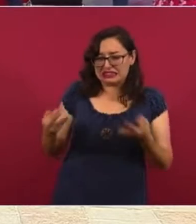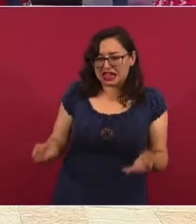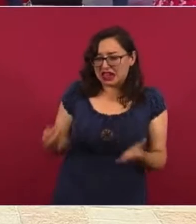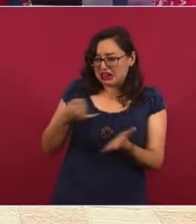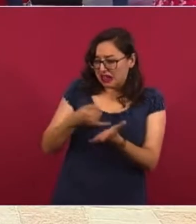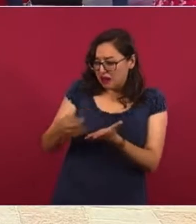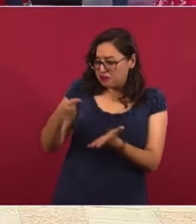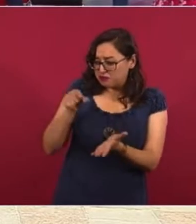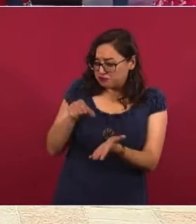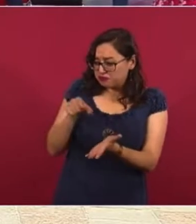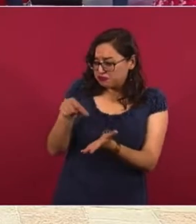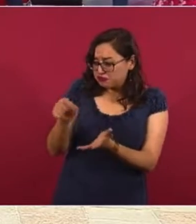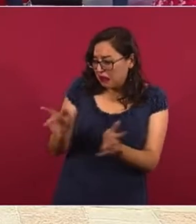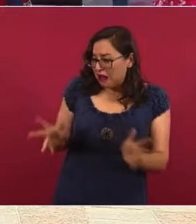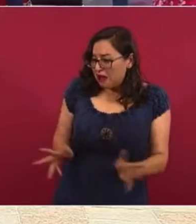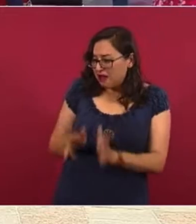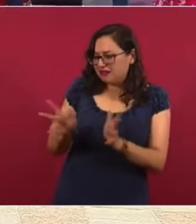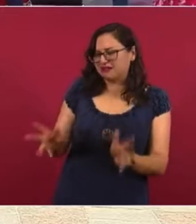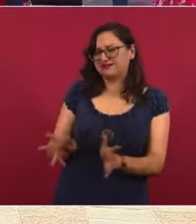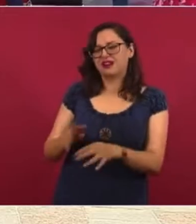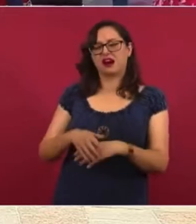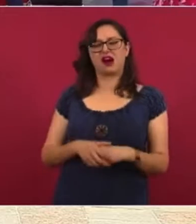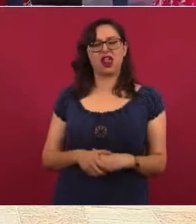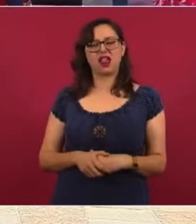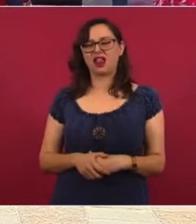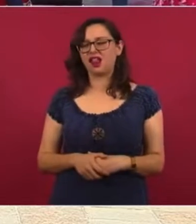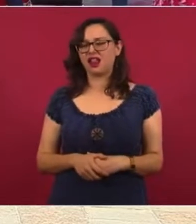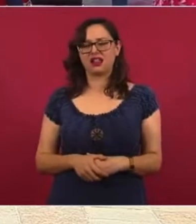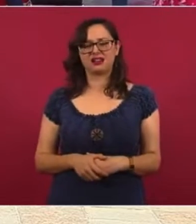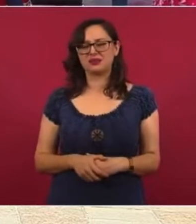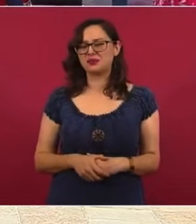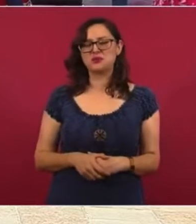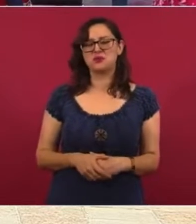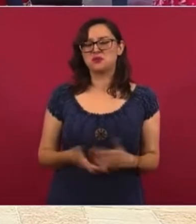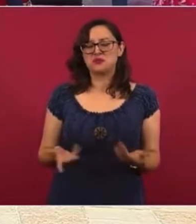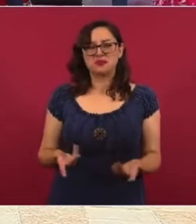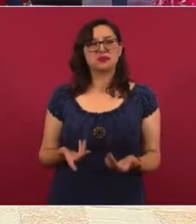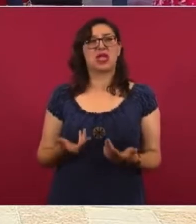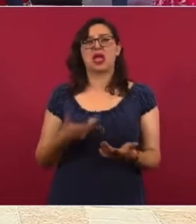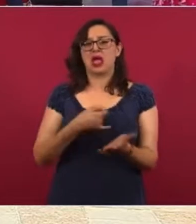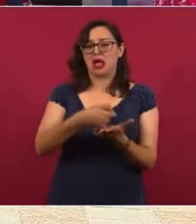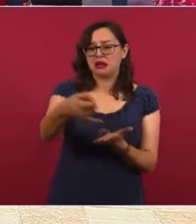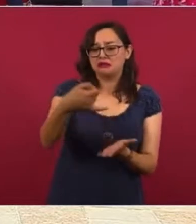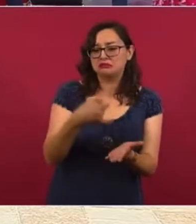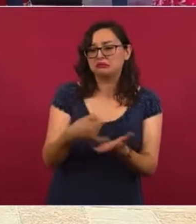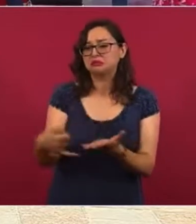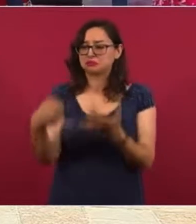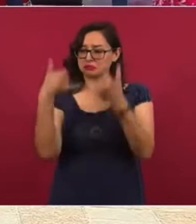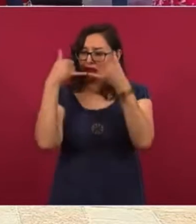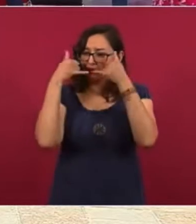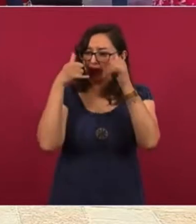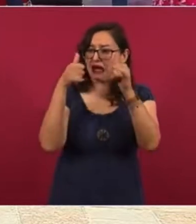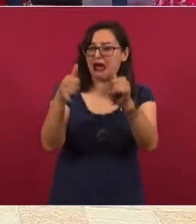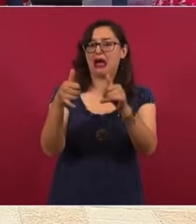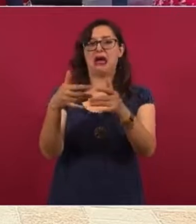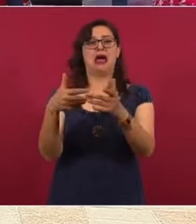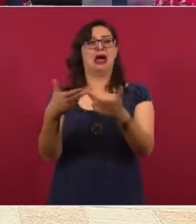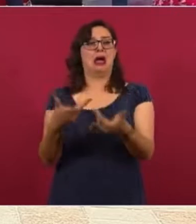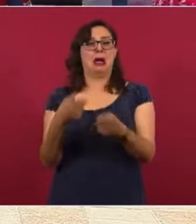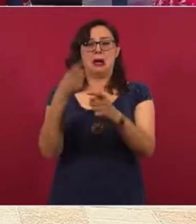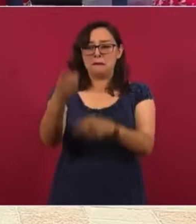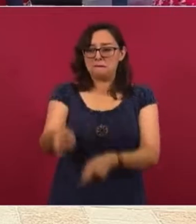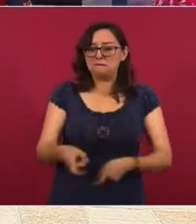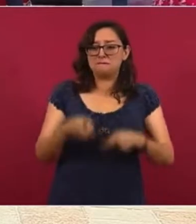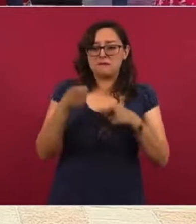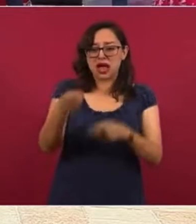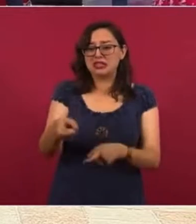actividades productivas, ni a la agricultura, ni a la ganadería, ni a la pesca, ni a la industria.